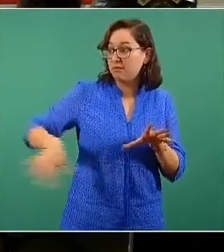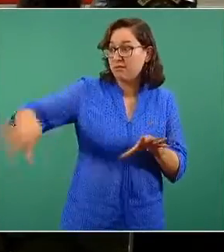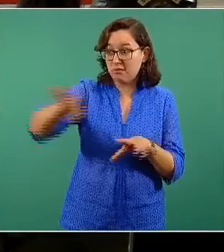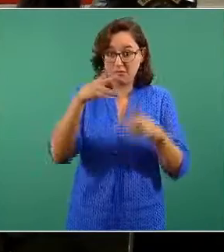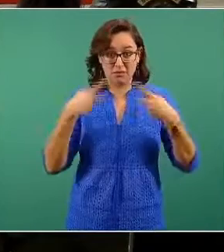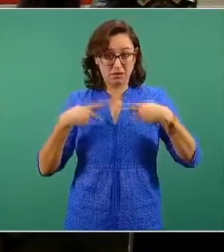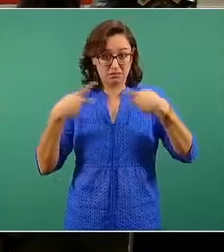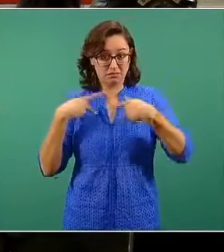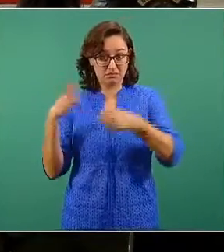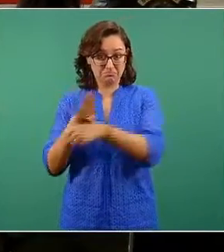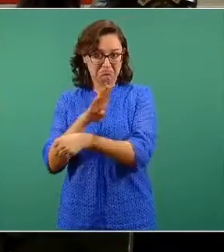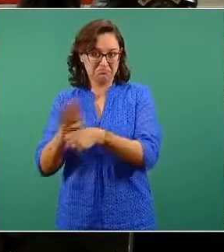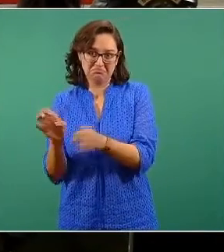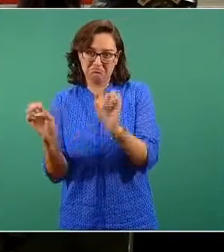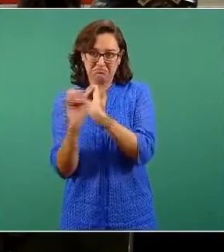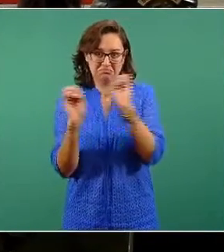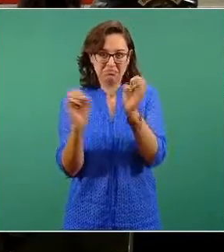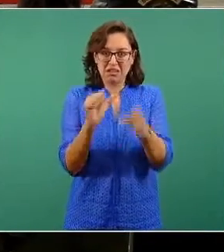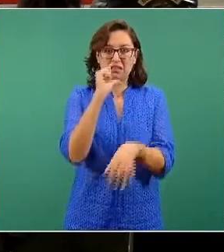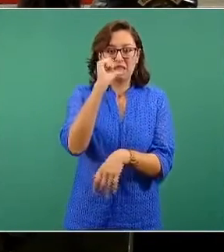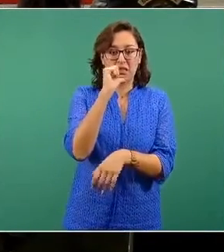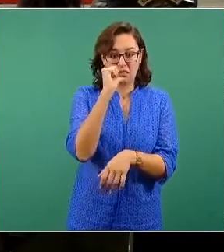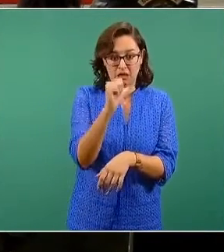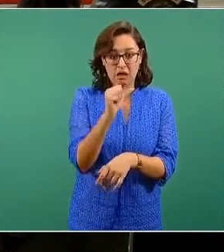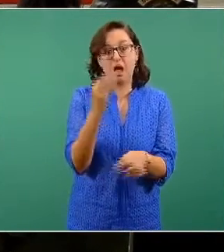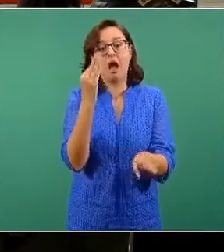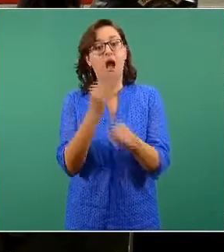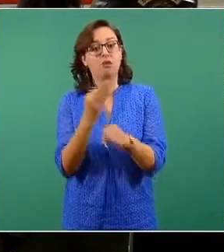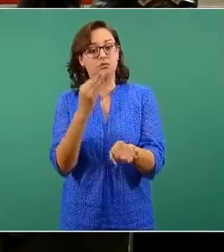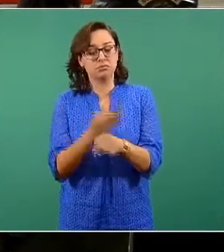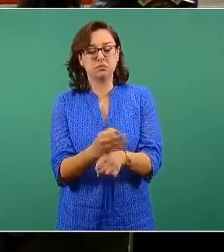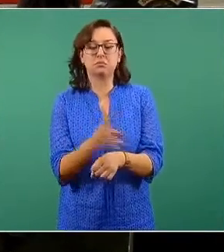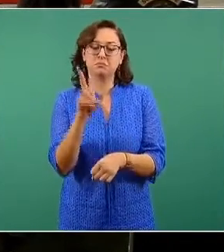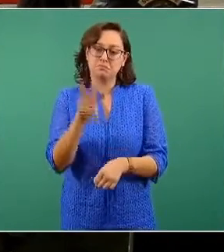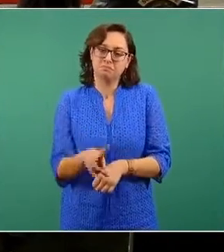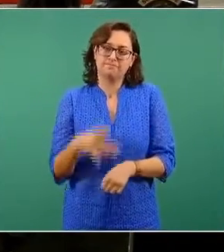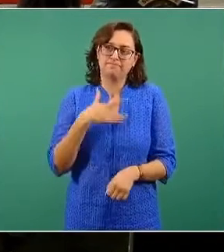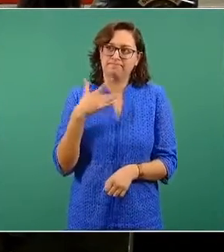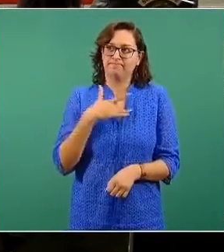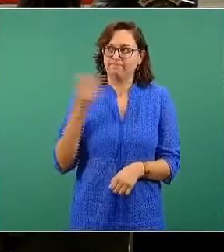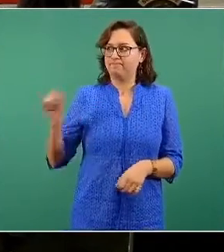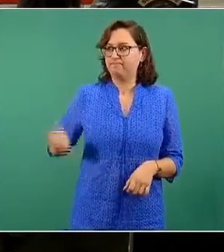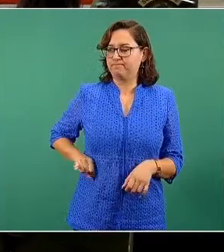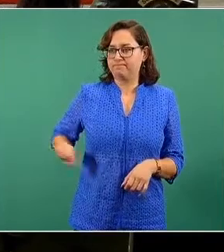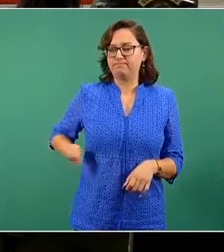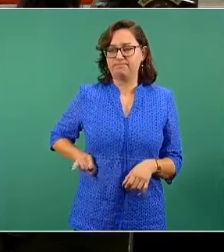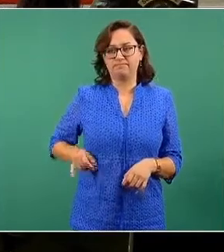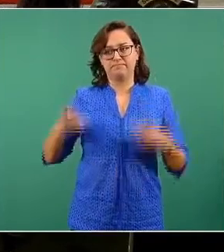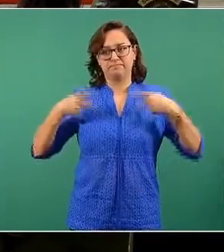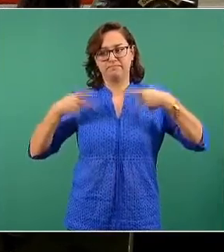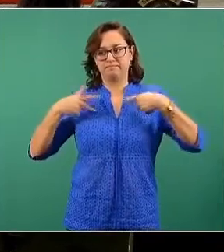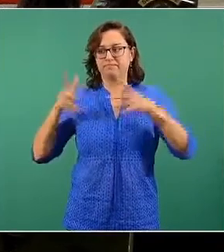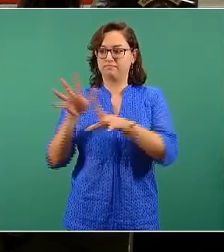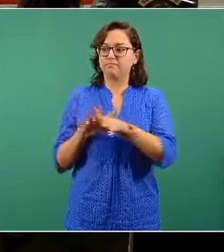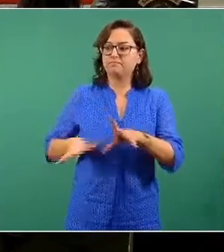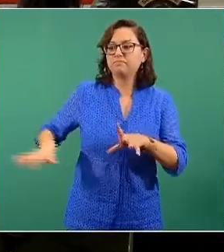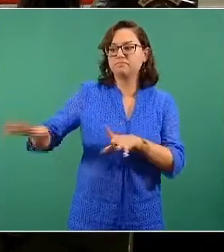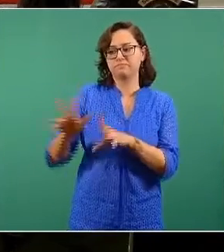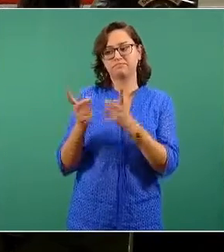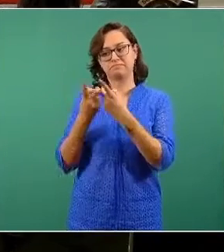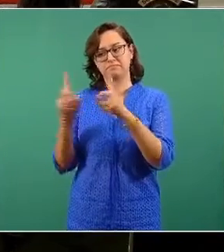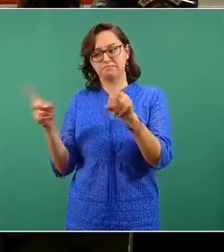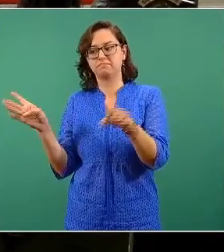social. Dado que en este momento nos interesa mucho el desarrollo y el bienestar sociales, consideramos que es